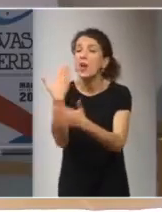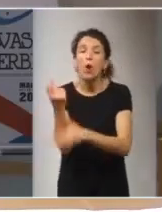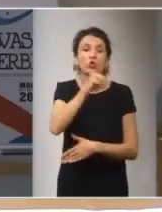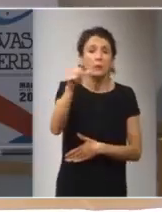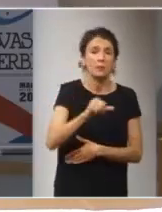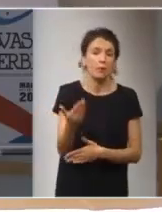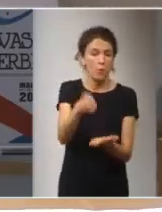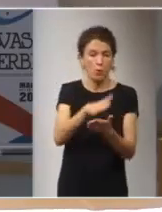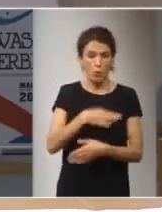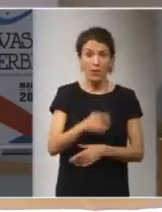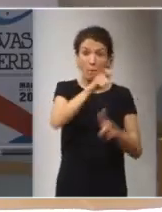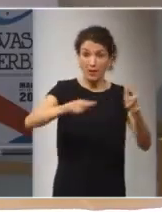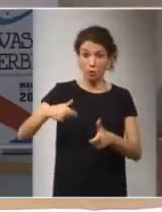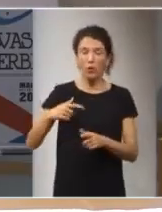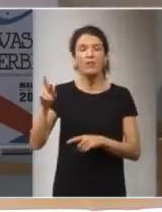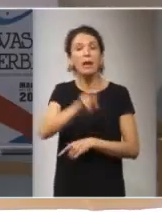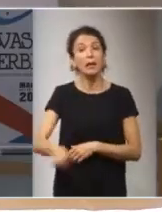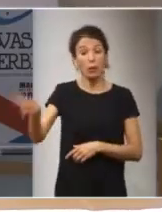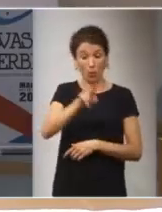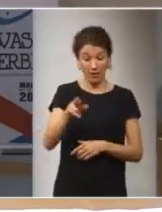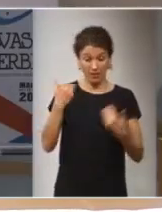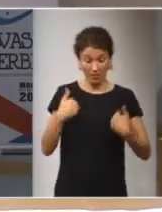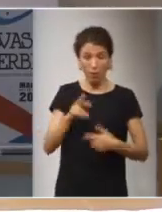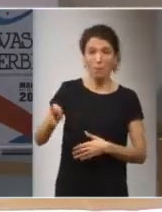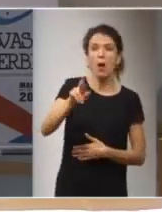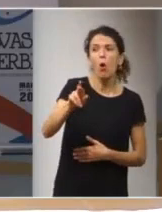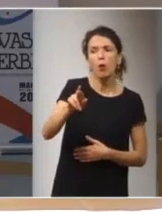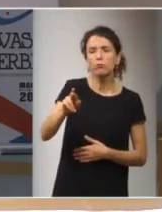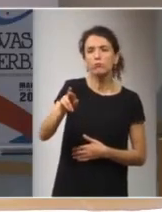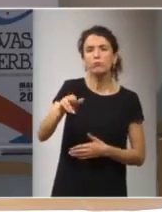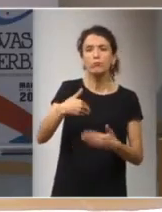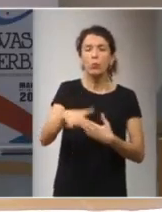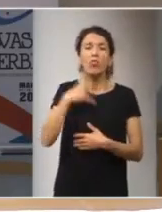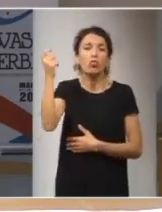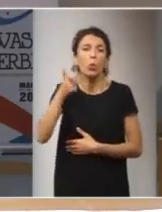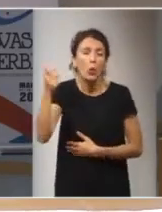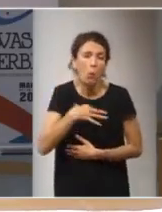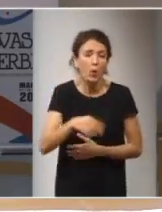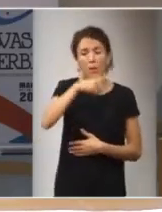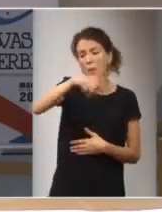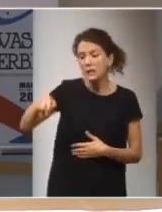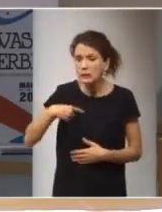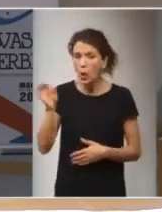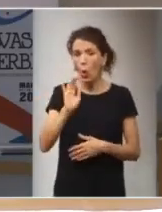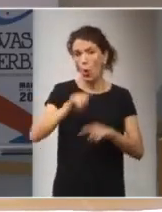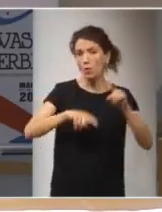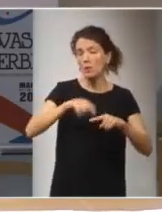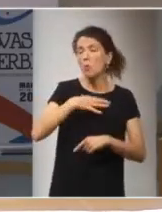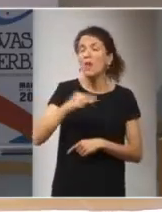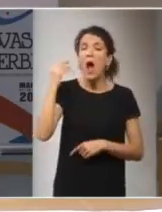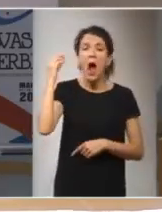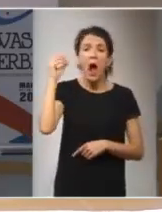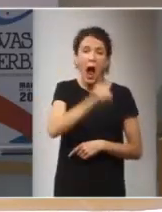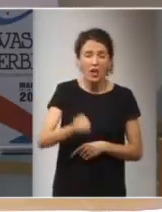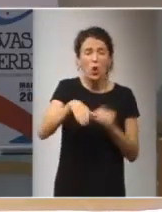semanas las personas que se recuperen de esto van a durar pueden durar meses o incluso años